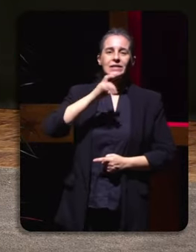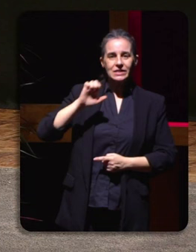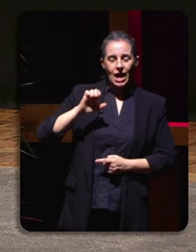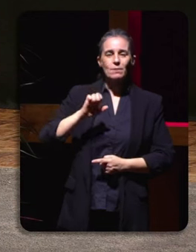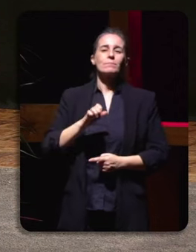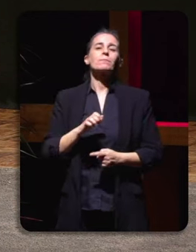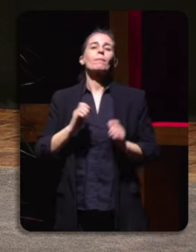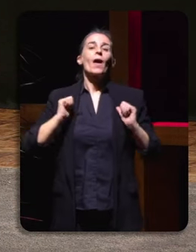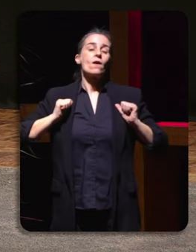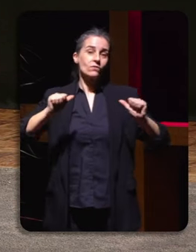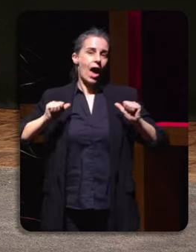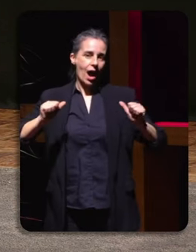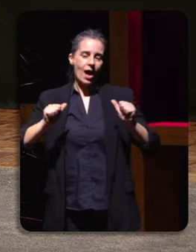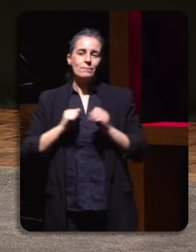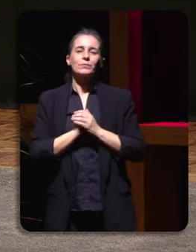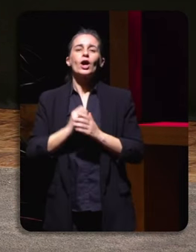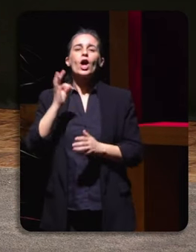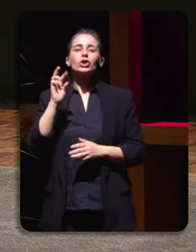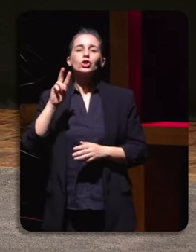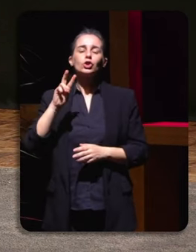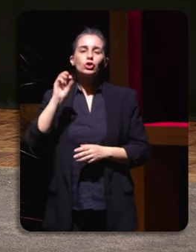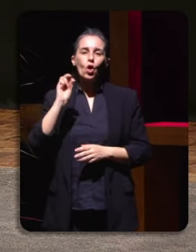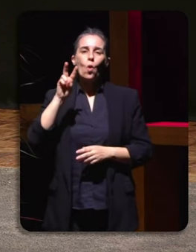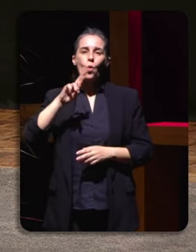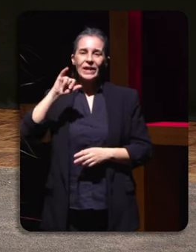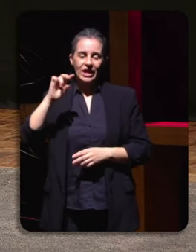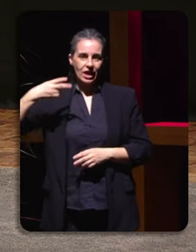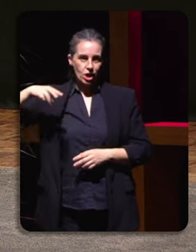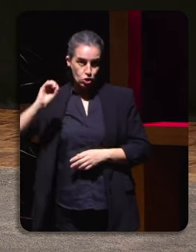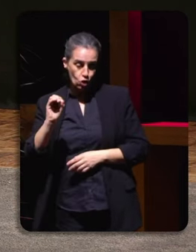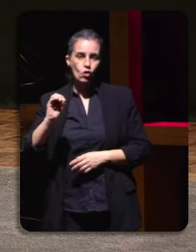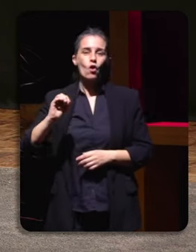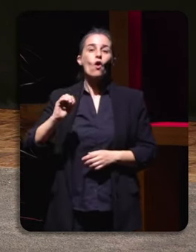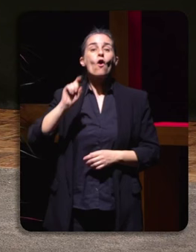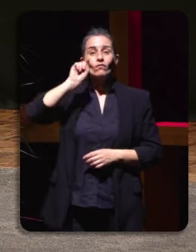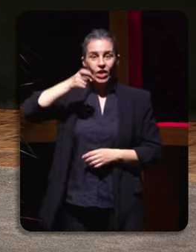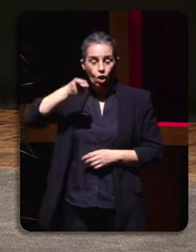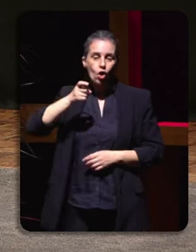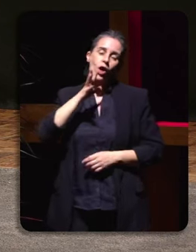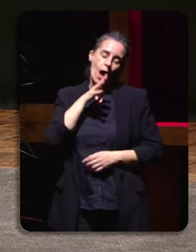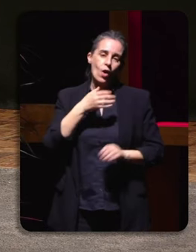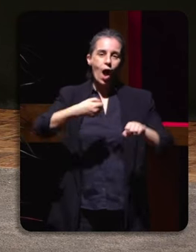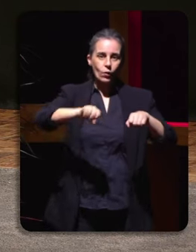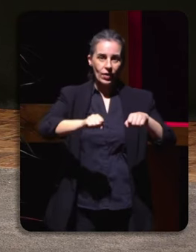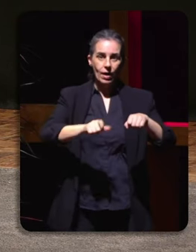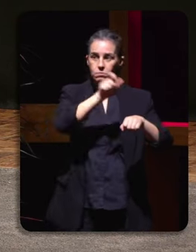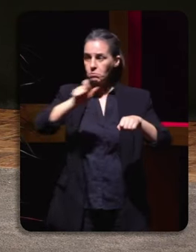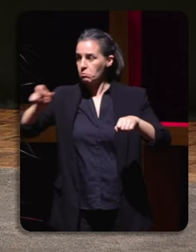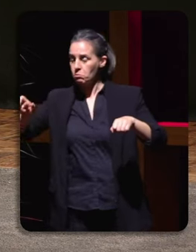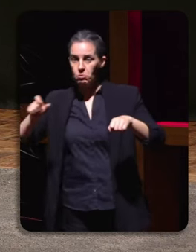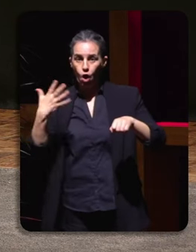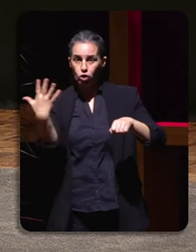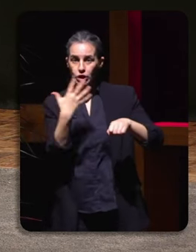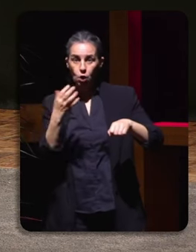a Emilio Pérez Touriño, a Alberto Núñez Feijo, e agora a Alfonso Rueda. Ningúnha muller, como podedes ver.